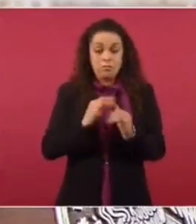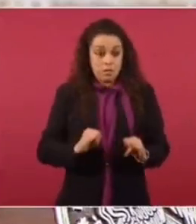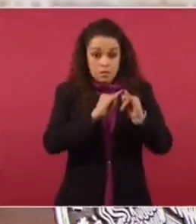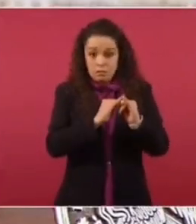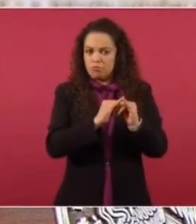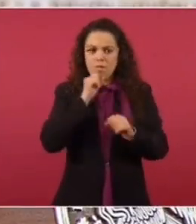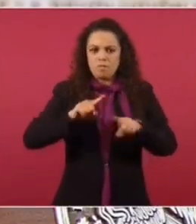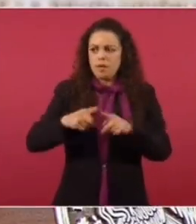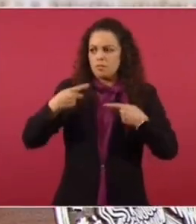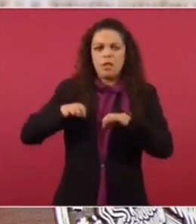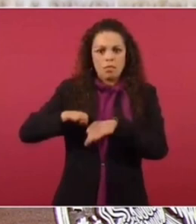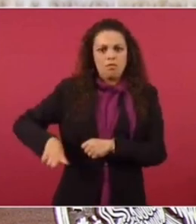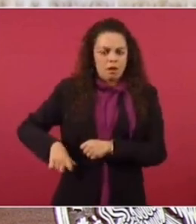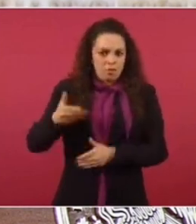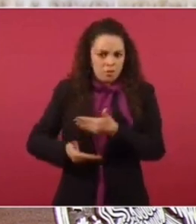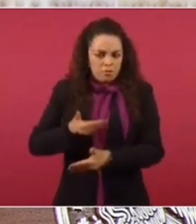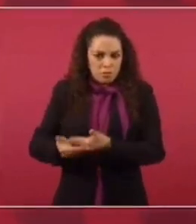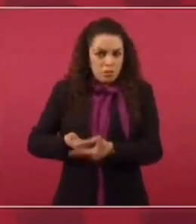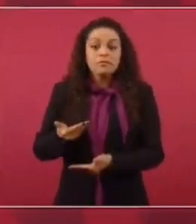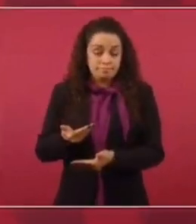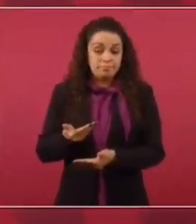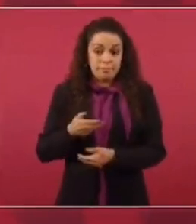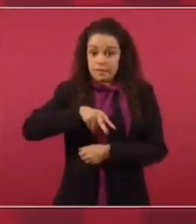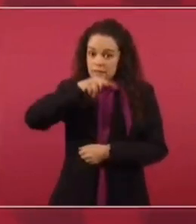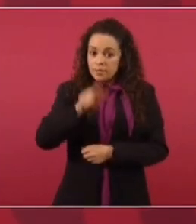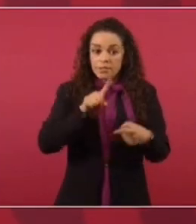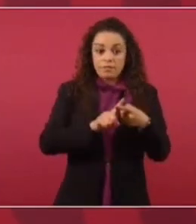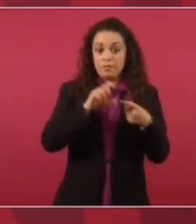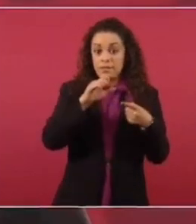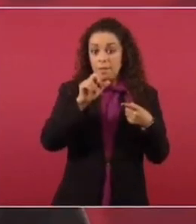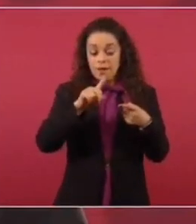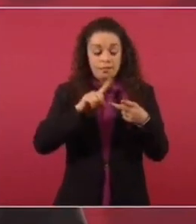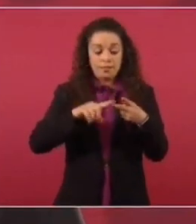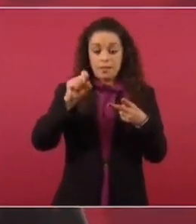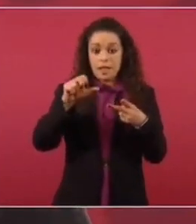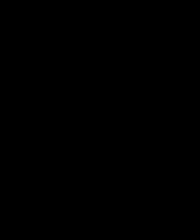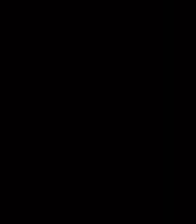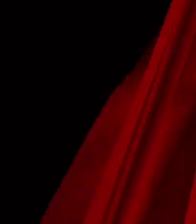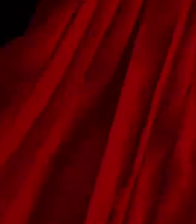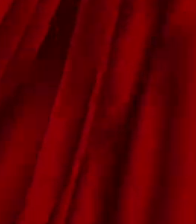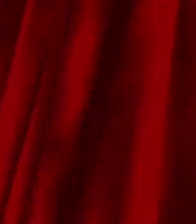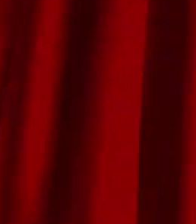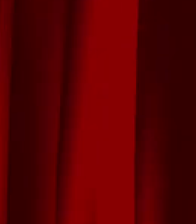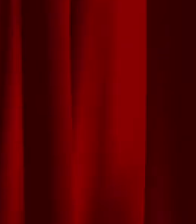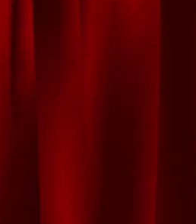instituciones. Y la verdad, tanto la Marina como la Secretaría de Defensa están actuando muy bien. ¡Gracias! ¡Gracias! ¡Gracias! ¡Gracias! ¡Gracias! ¡Gracias!